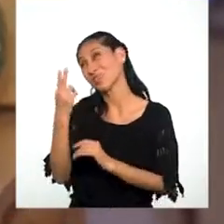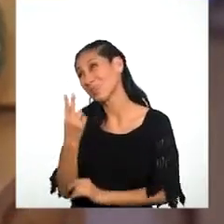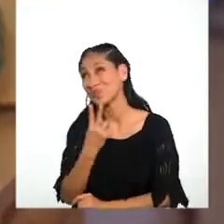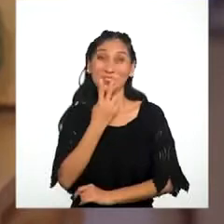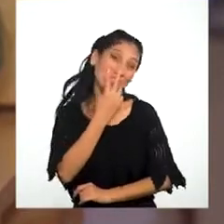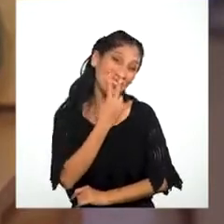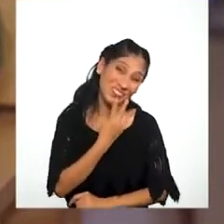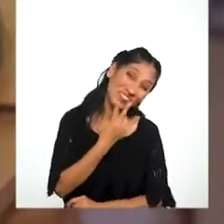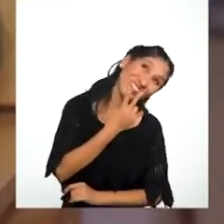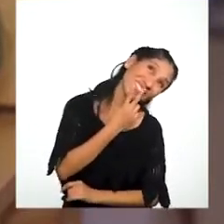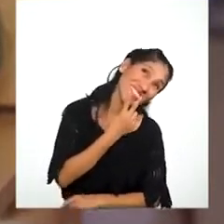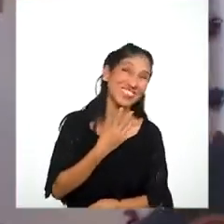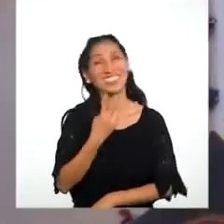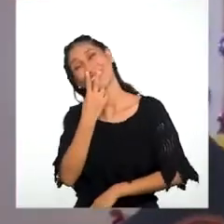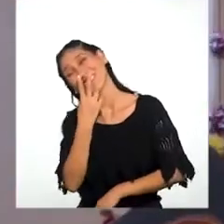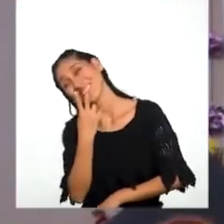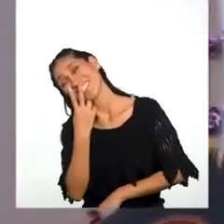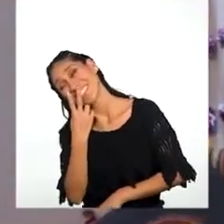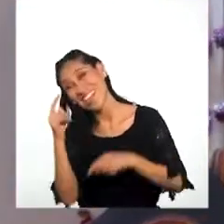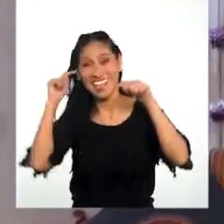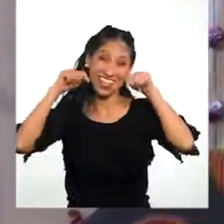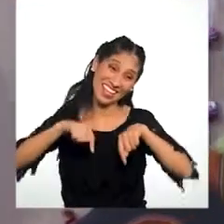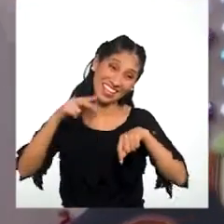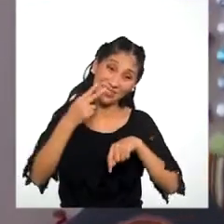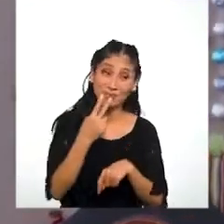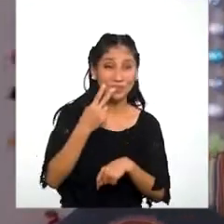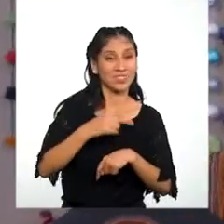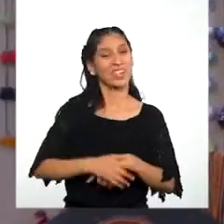¡Respirad! ¡Respirad! ¡Agracemos! ¡Agracemos!